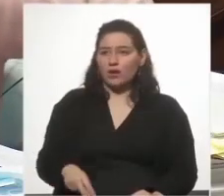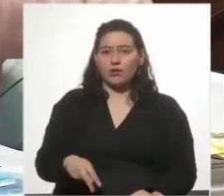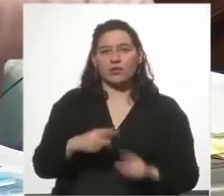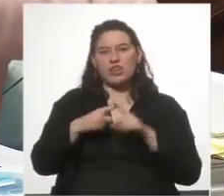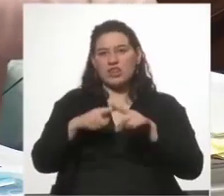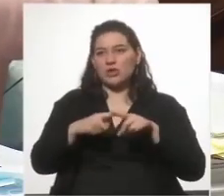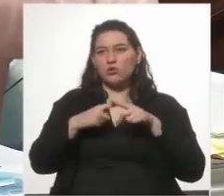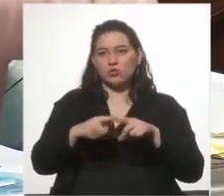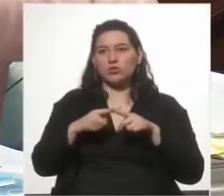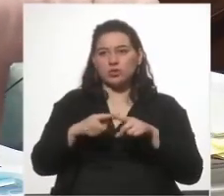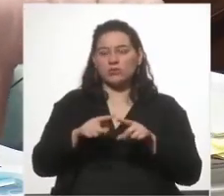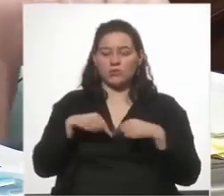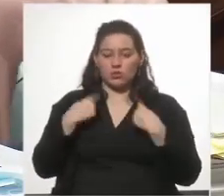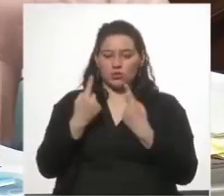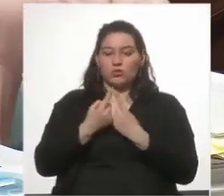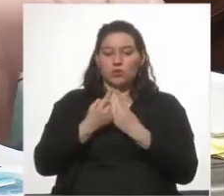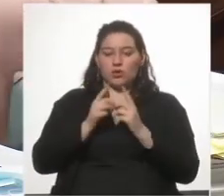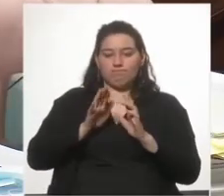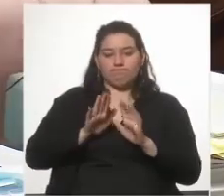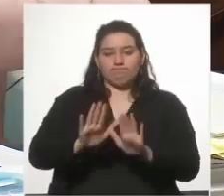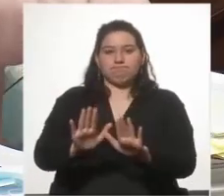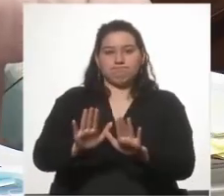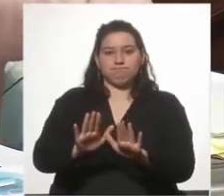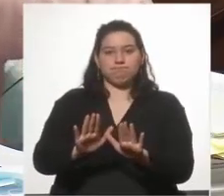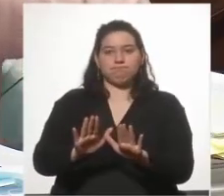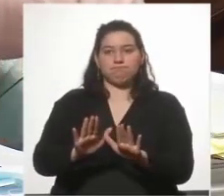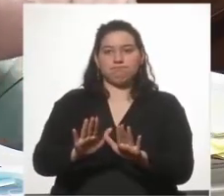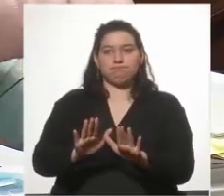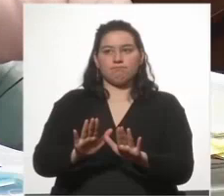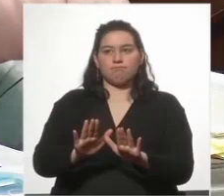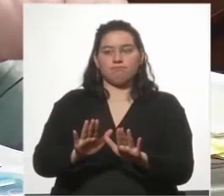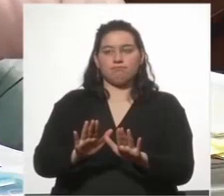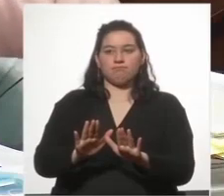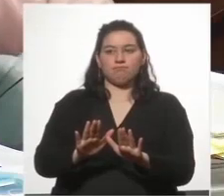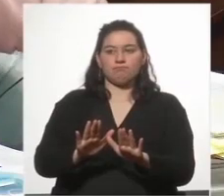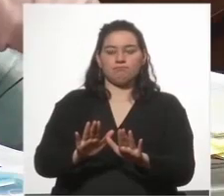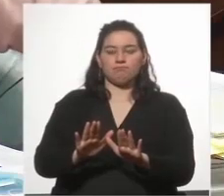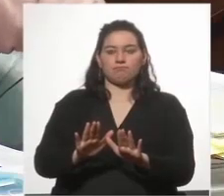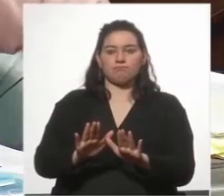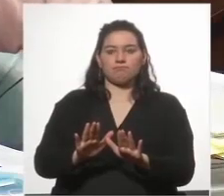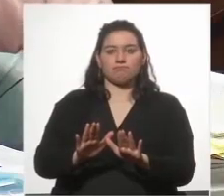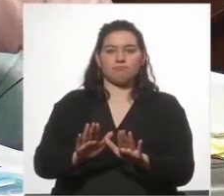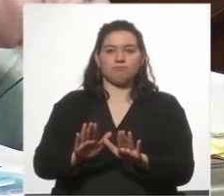discutimos, lo dejamos soslayado, como se decía en otros pactos.